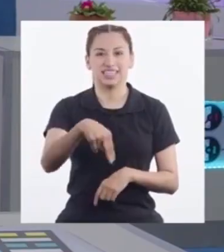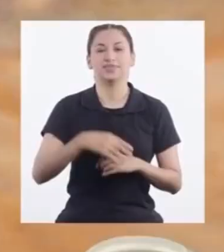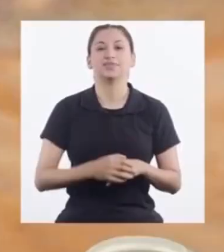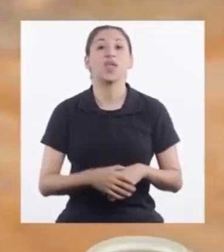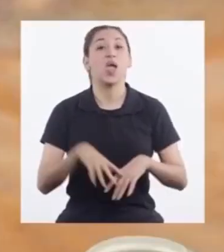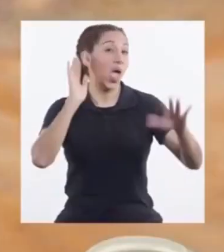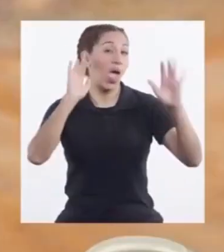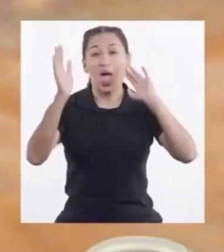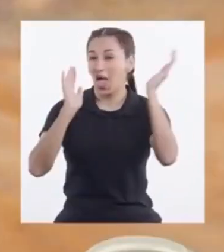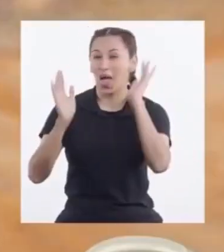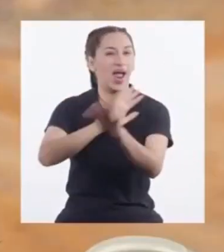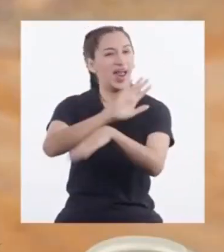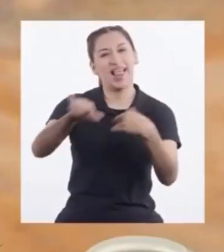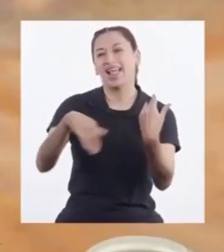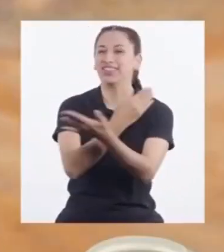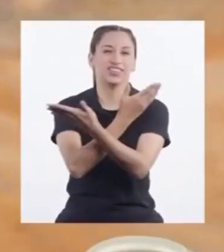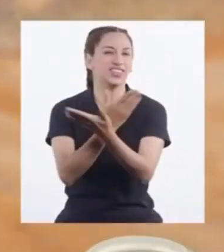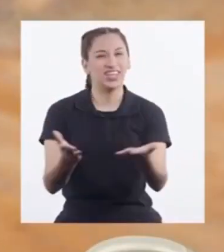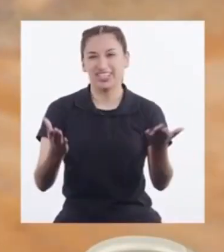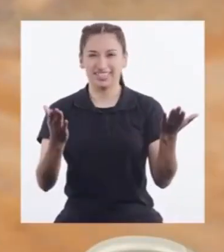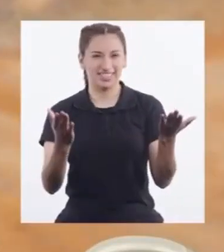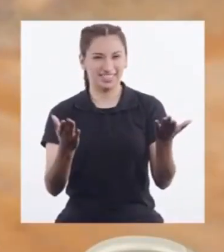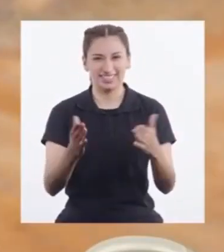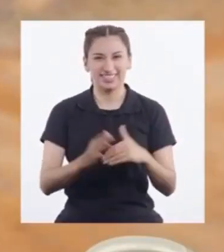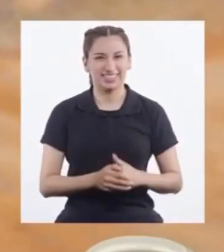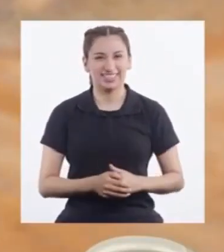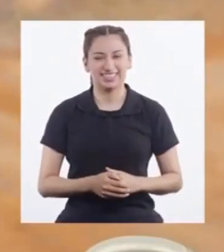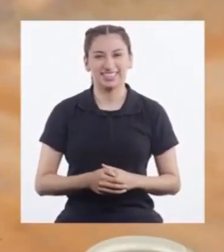Hola a todas y todos